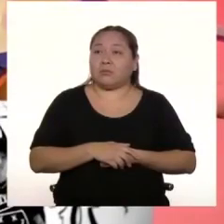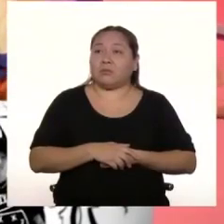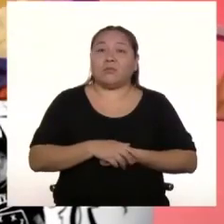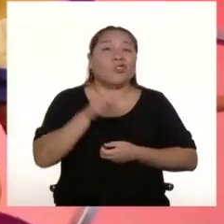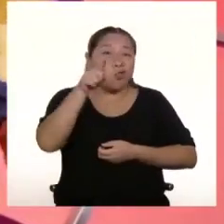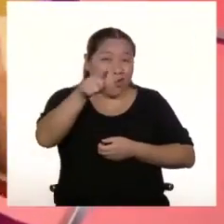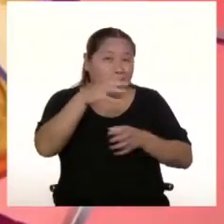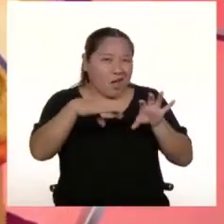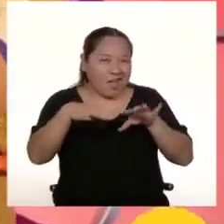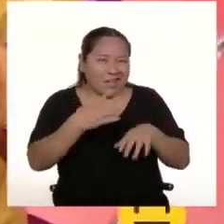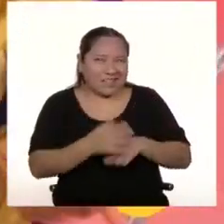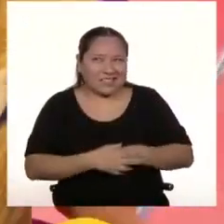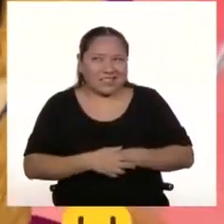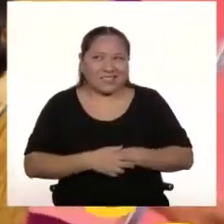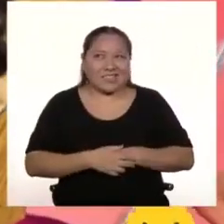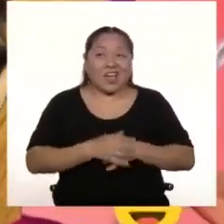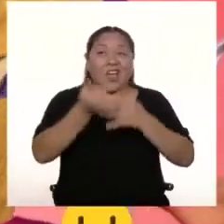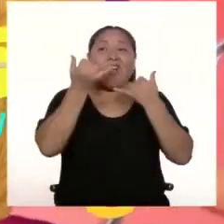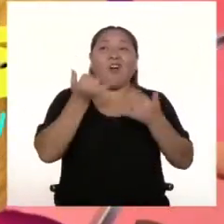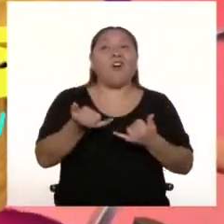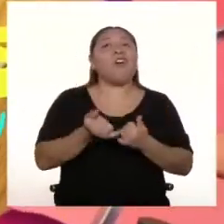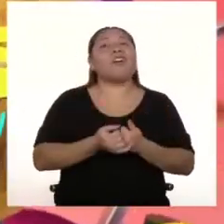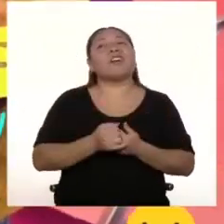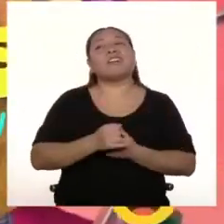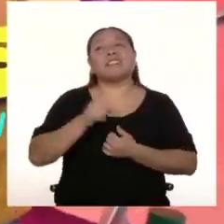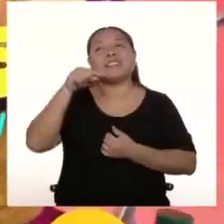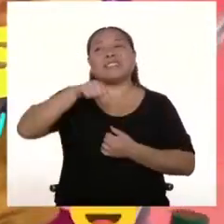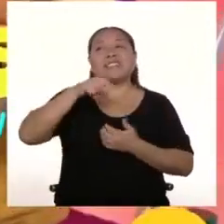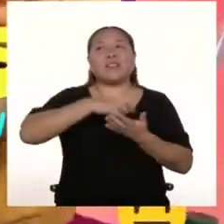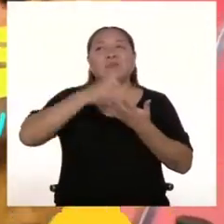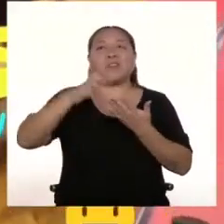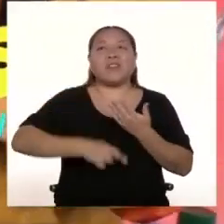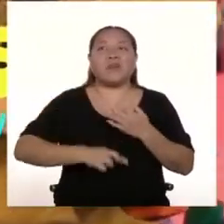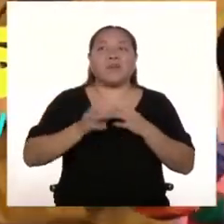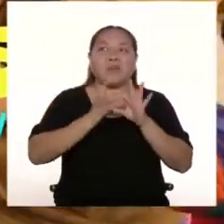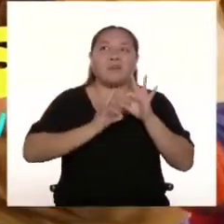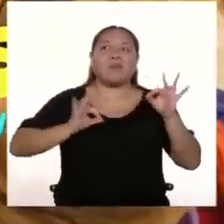¡Art Urbano! ¡Este más! El día de hoy en Imperdibles. ¡Importante, en breve!